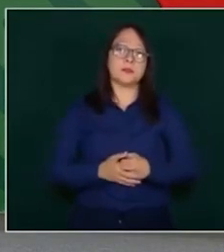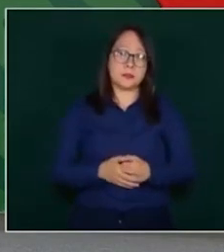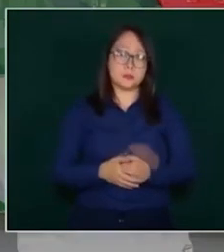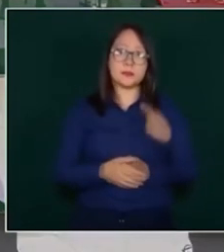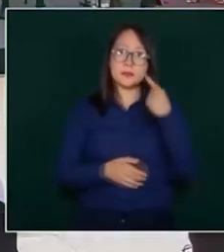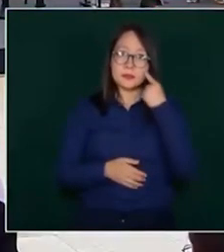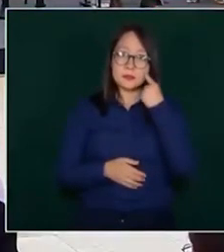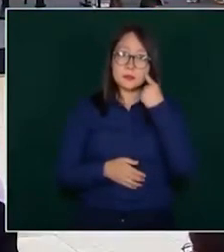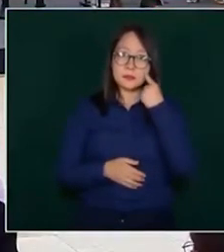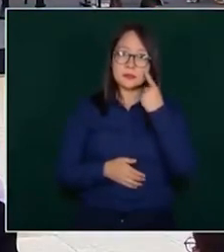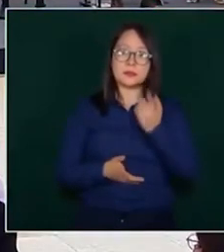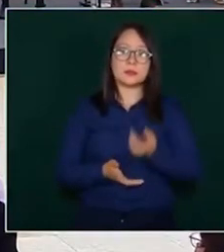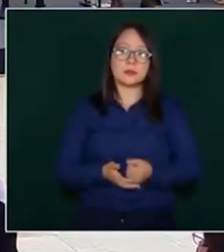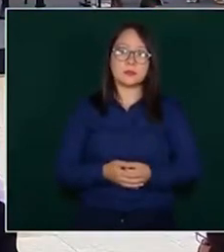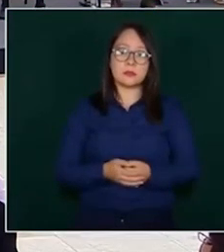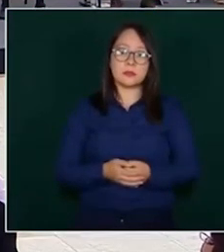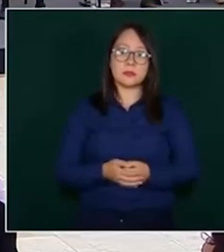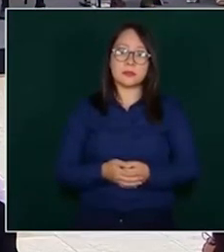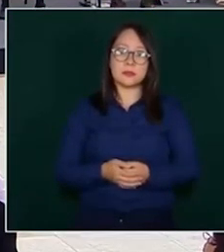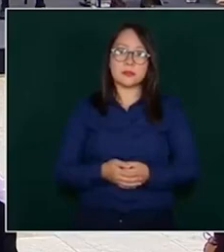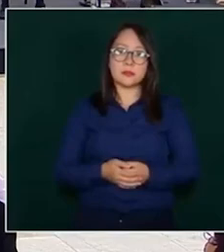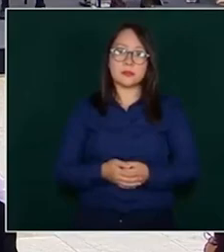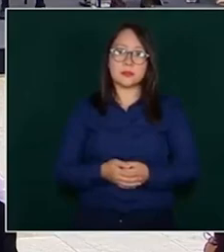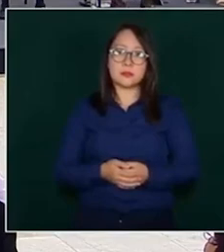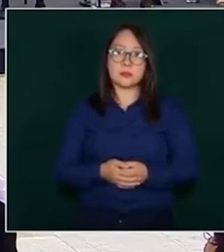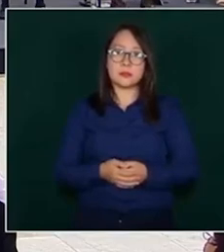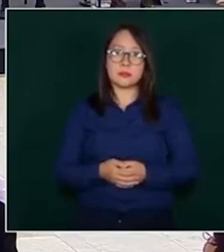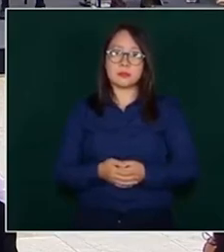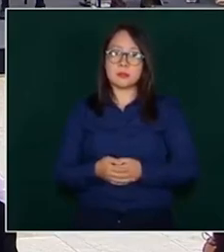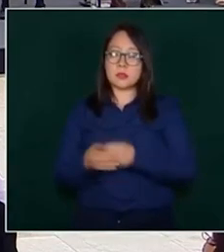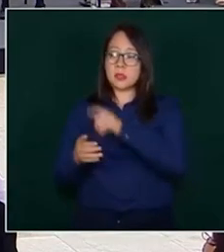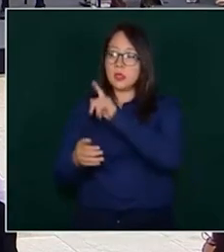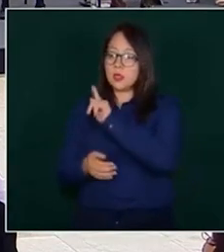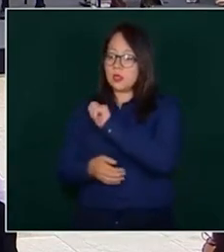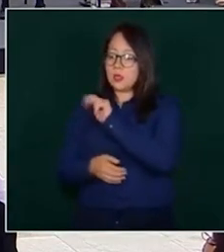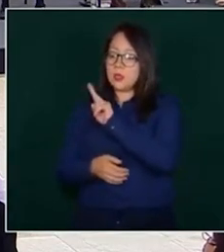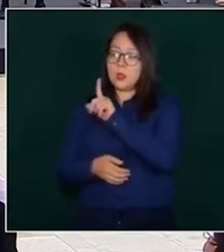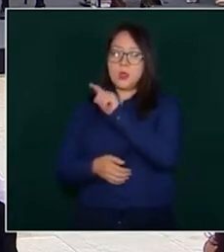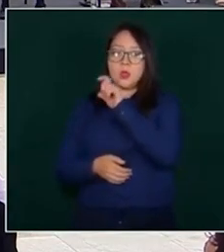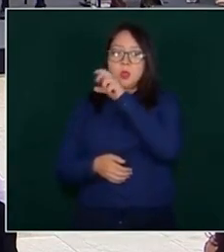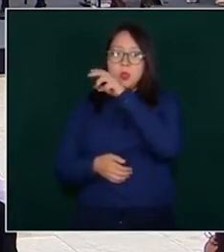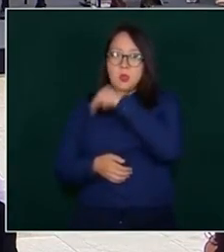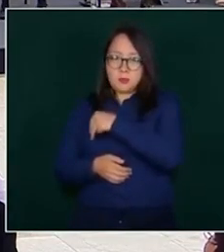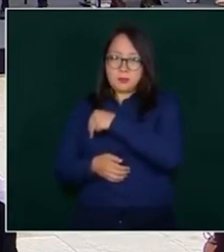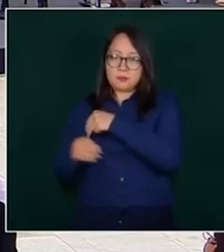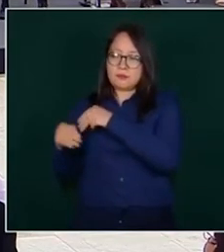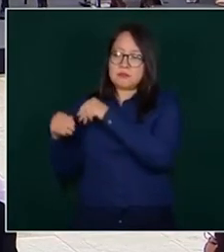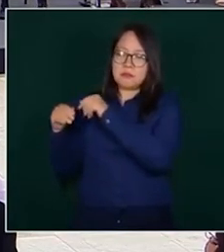tren, hablaba yo de que es de Tulum a Cancún, donde hemos tenido más problemas.